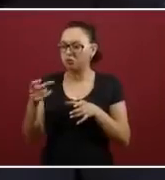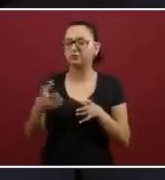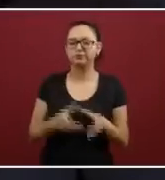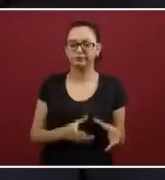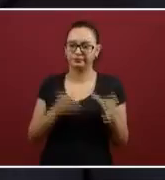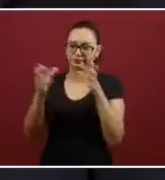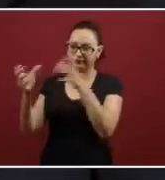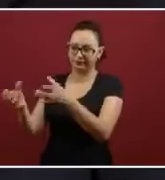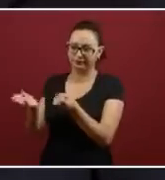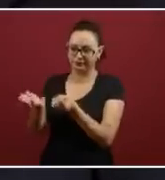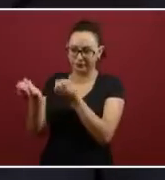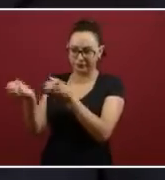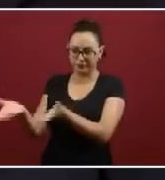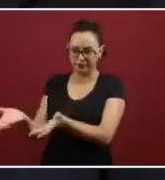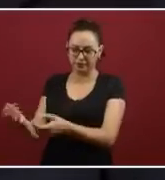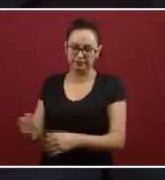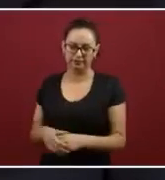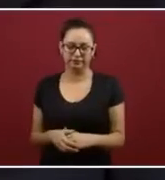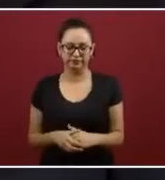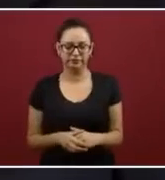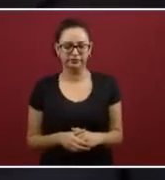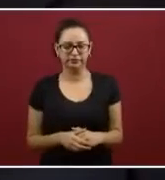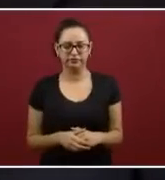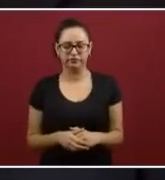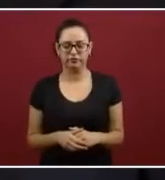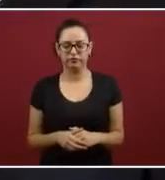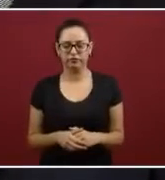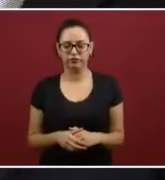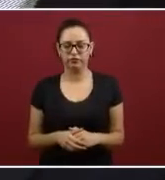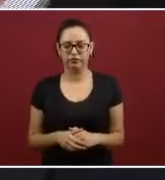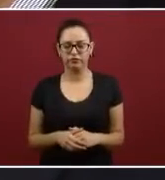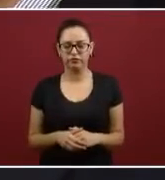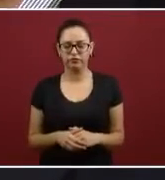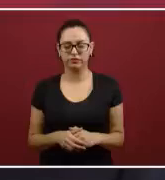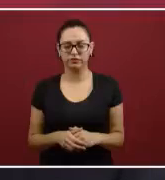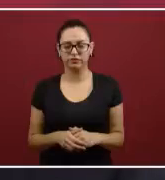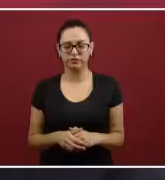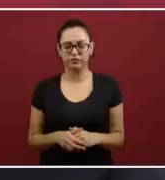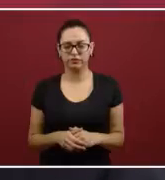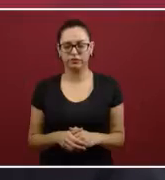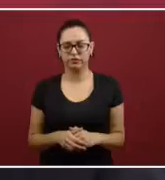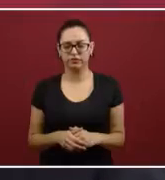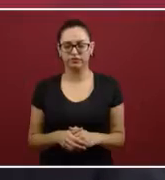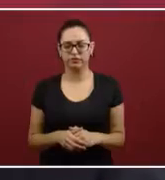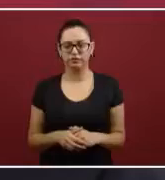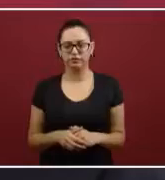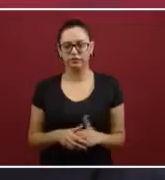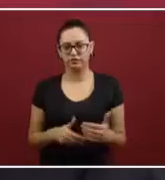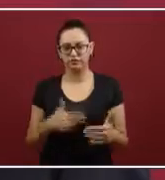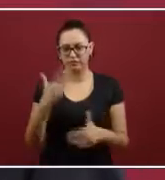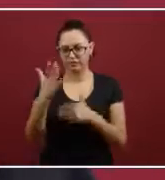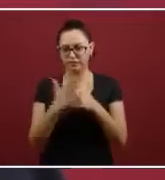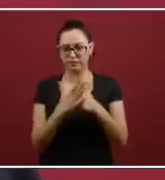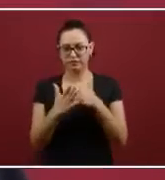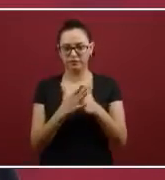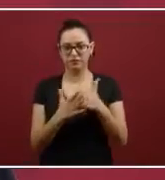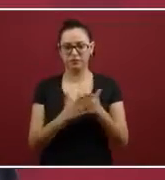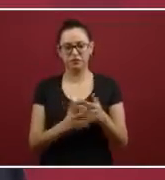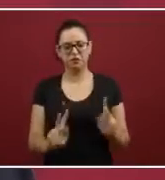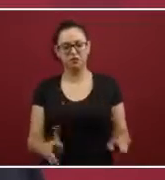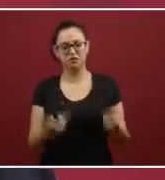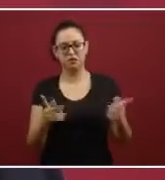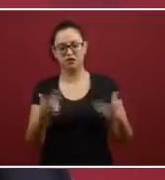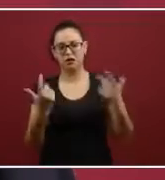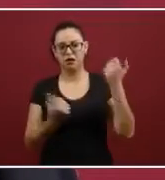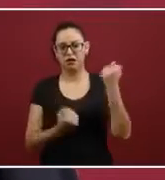Vamos a tener una primera subasta de vehículos de